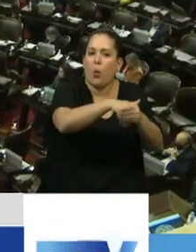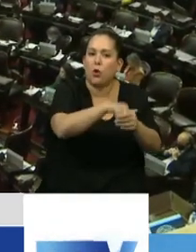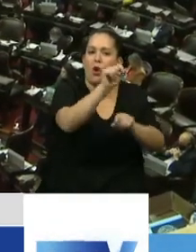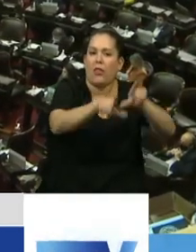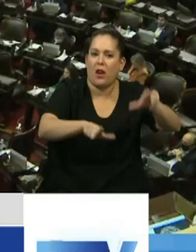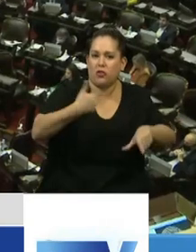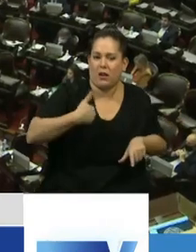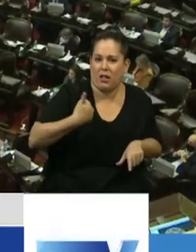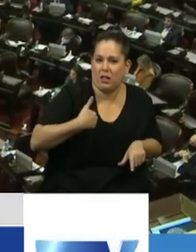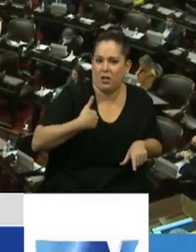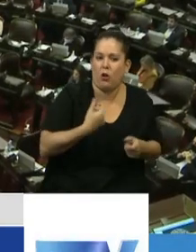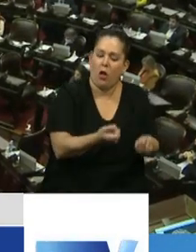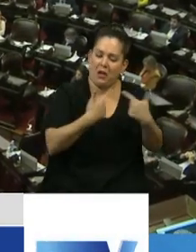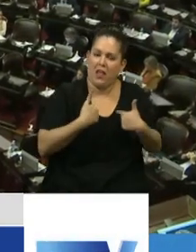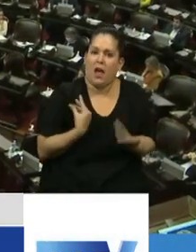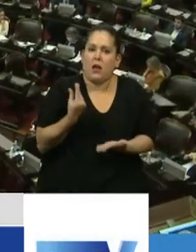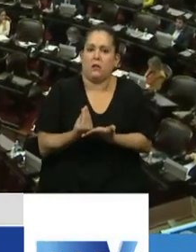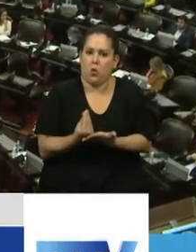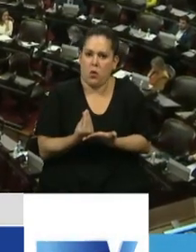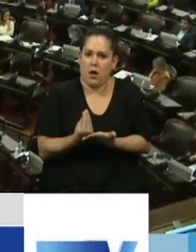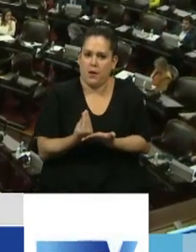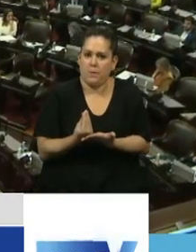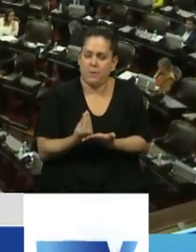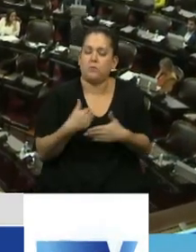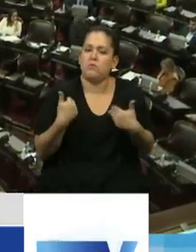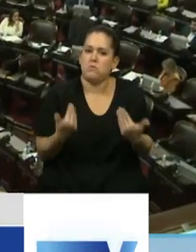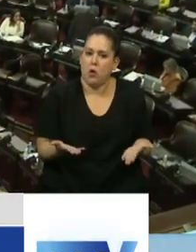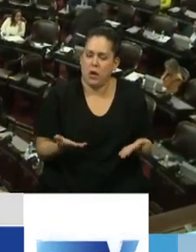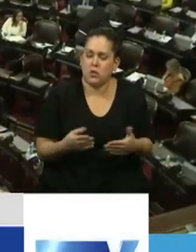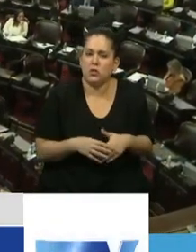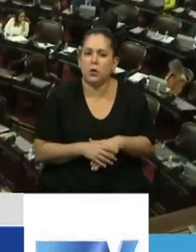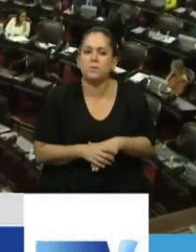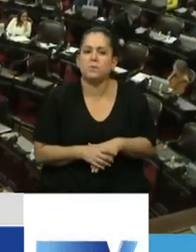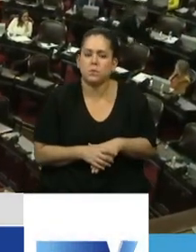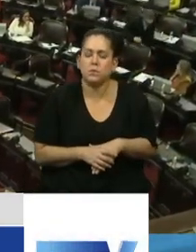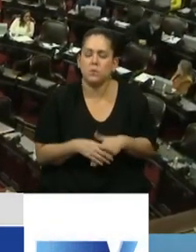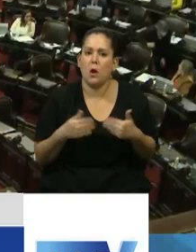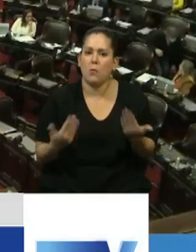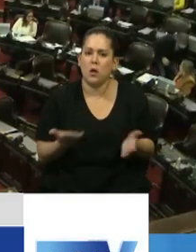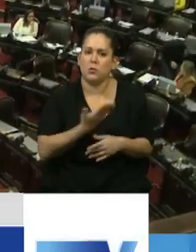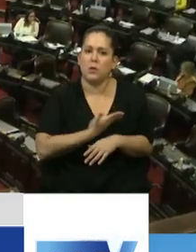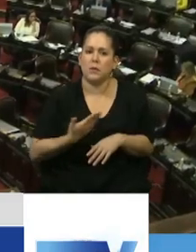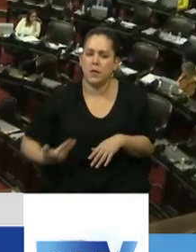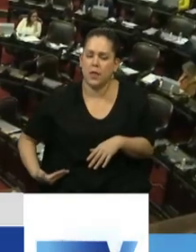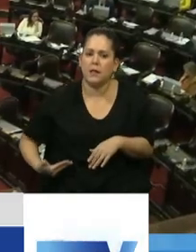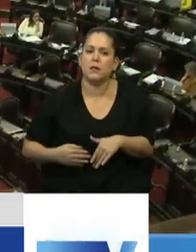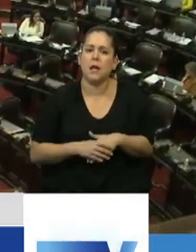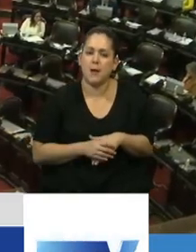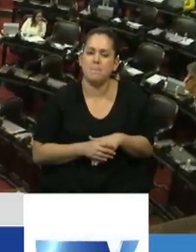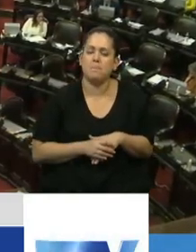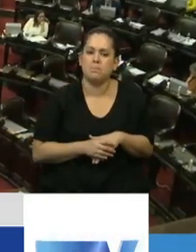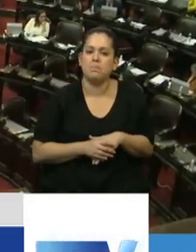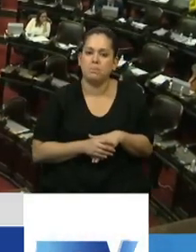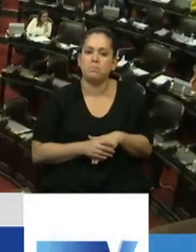argentinos que nos dio este lugar. Y en honra de eso, señor Presidente, tenga